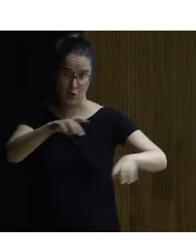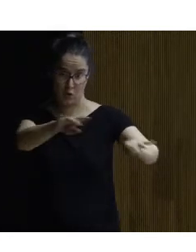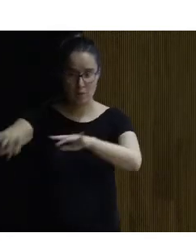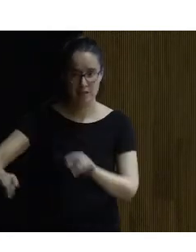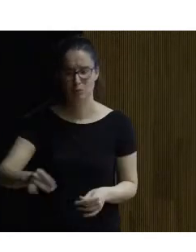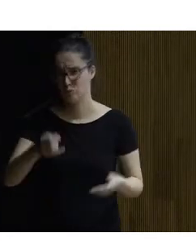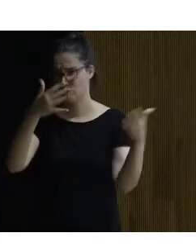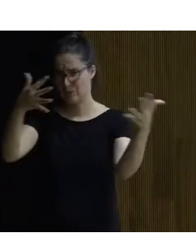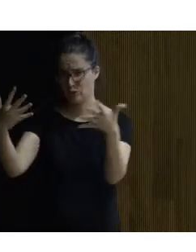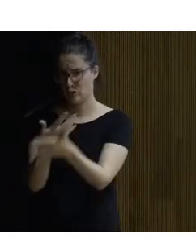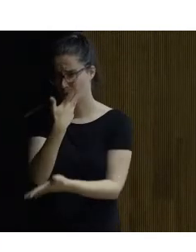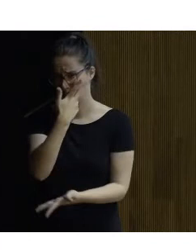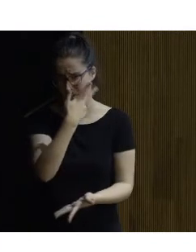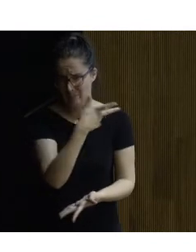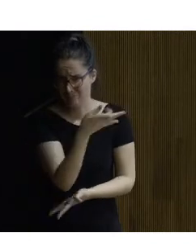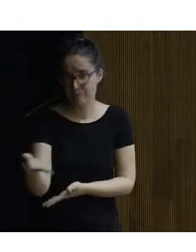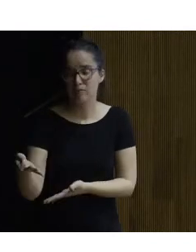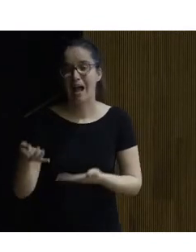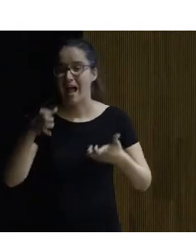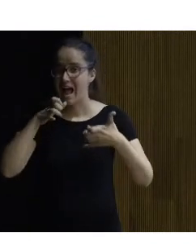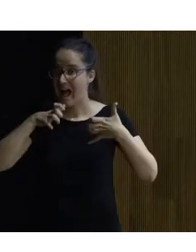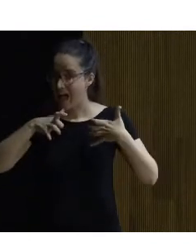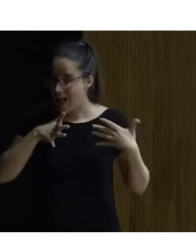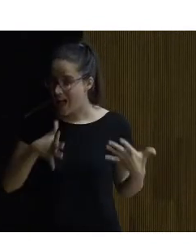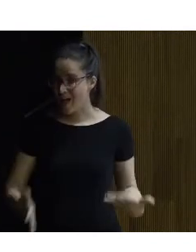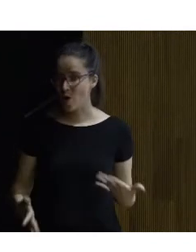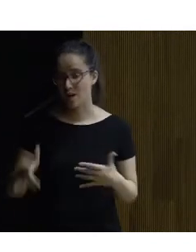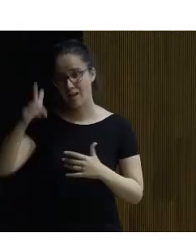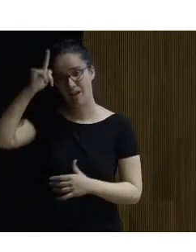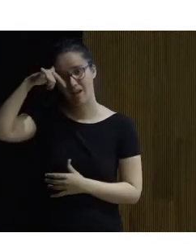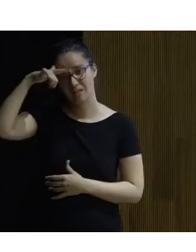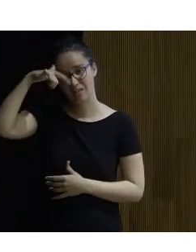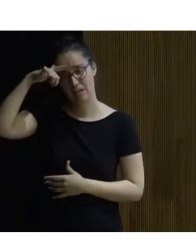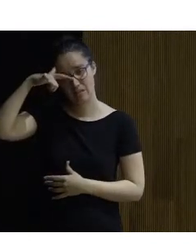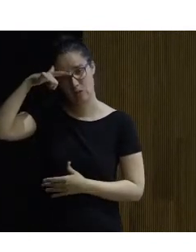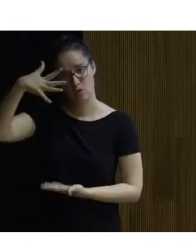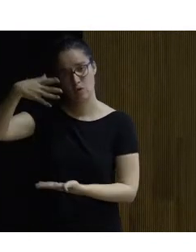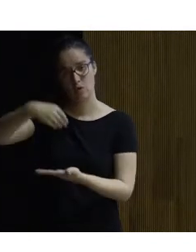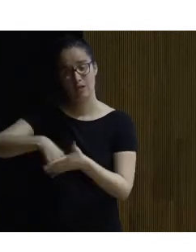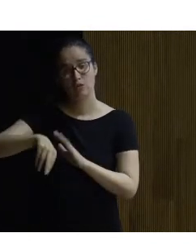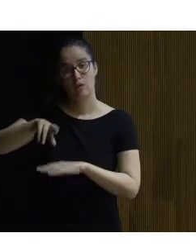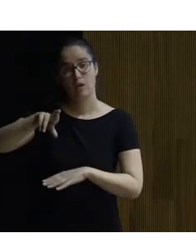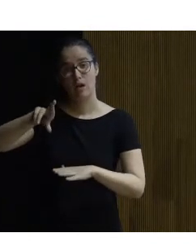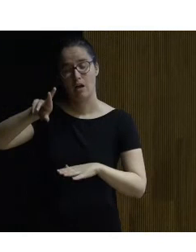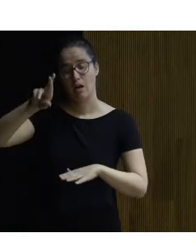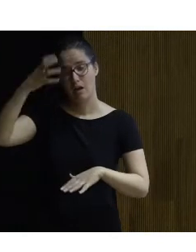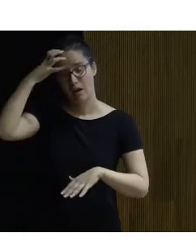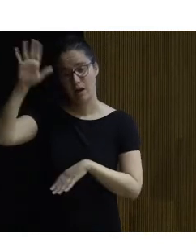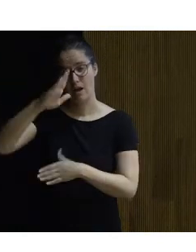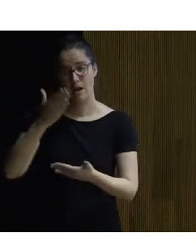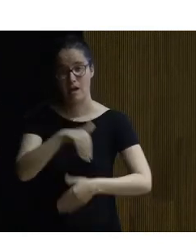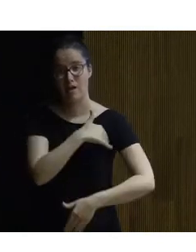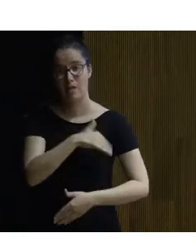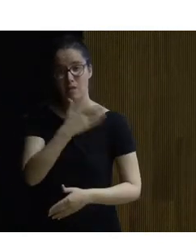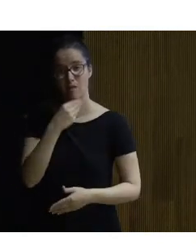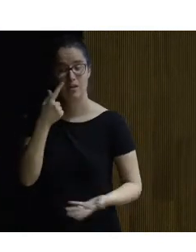que ya todos conocéis y en estos momentos se ejerce como catedrático numerario en la Real Academia de Villas Artes de San Fernando